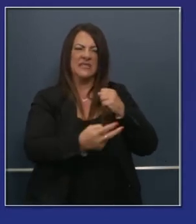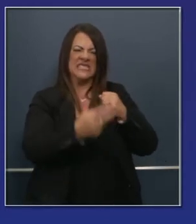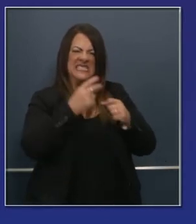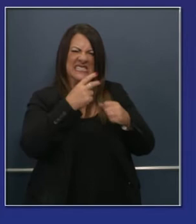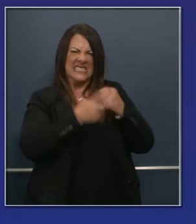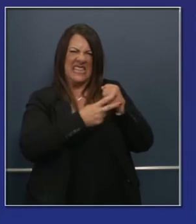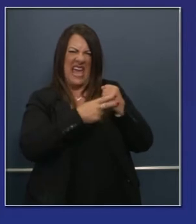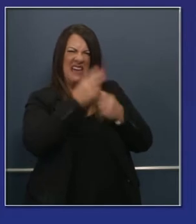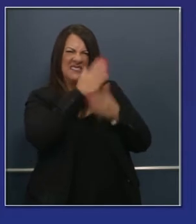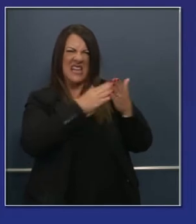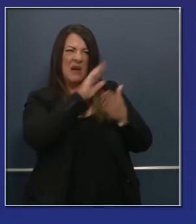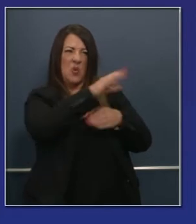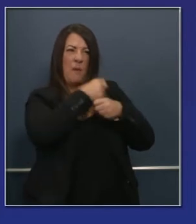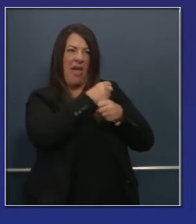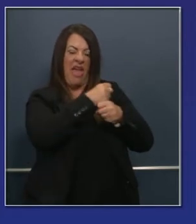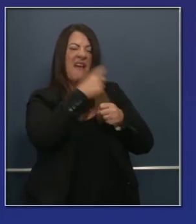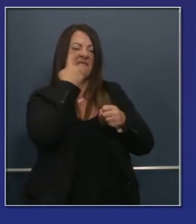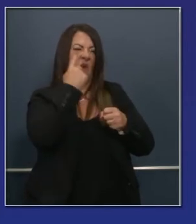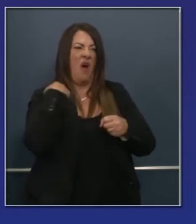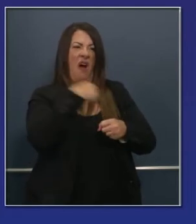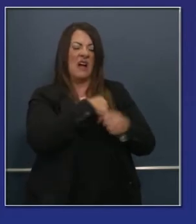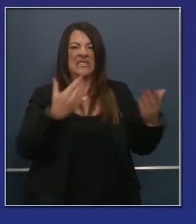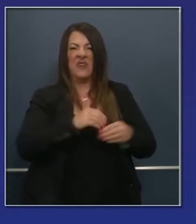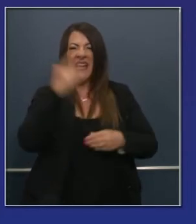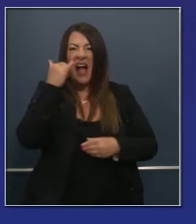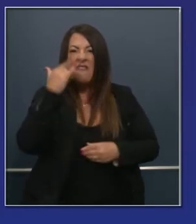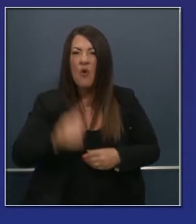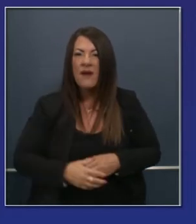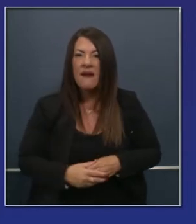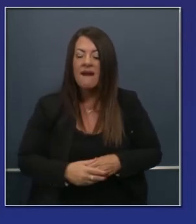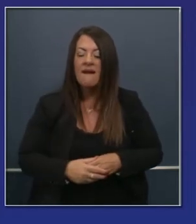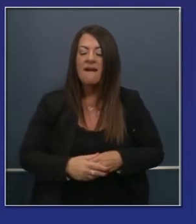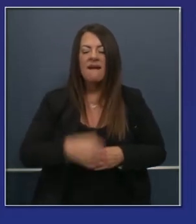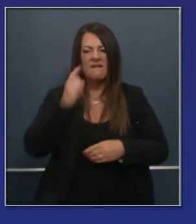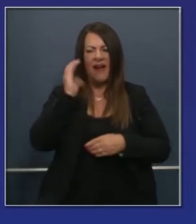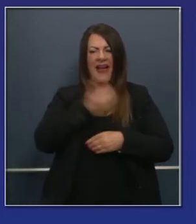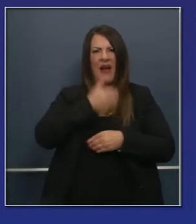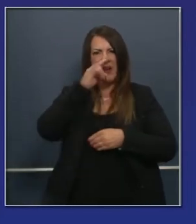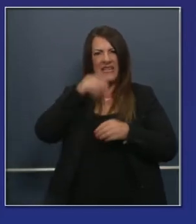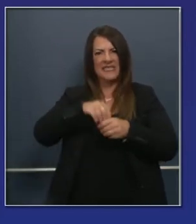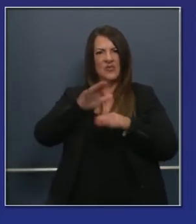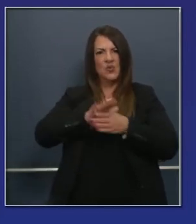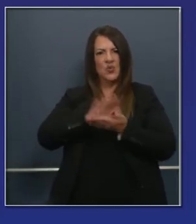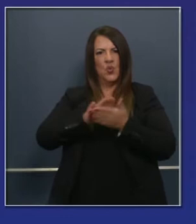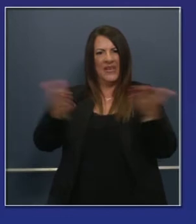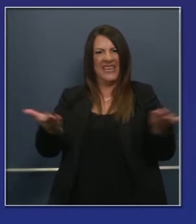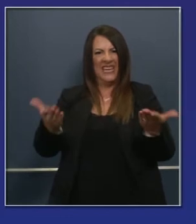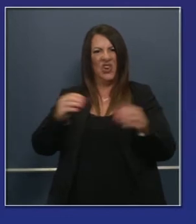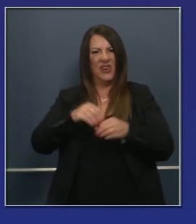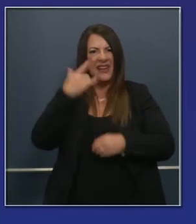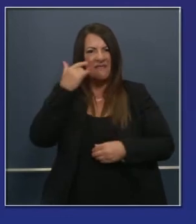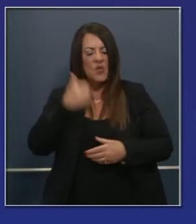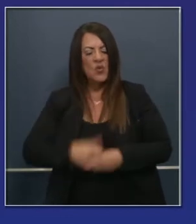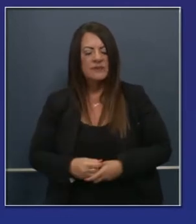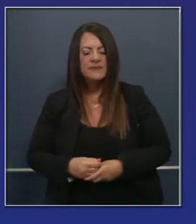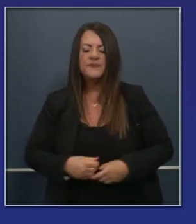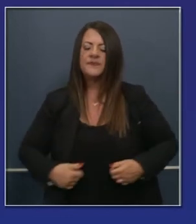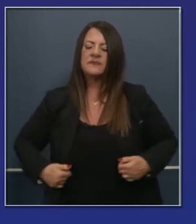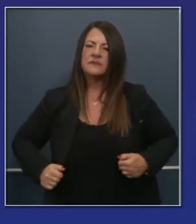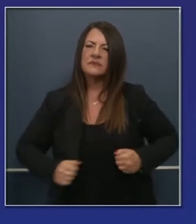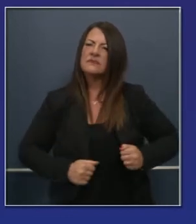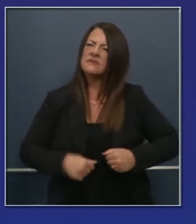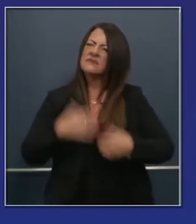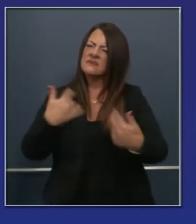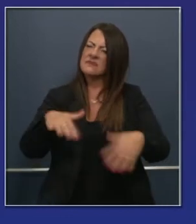prioritizar el acceso de literalmente cientos de miles de estos dispositivos para nuestros jóvenes estudiantes.